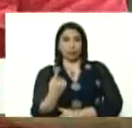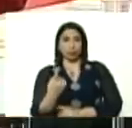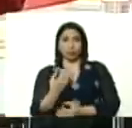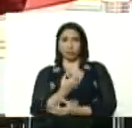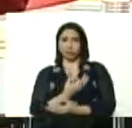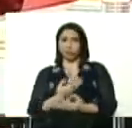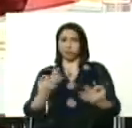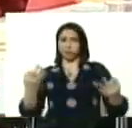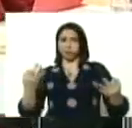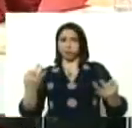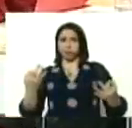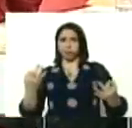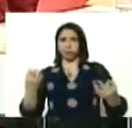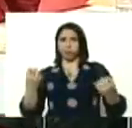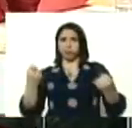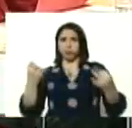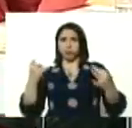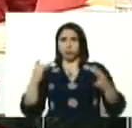extraordinaria cantidad,